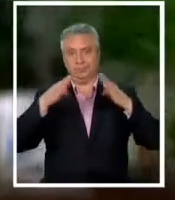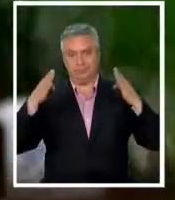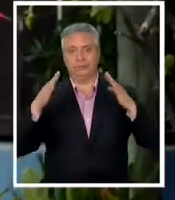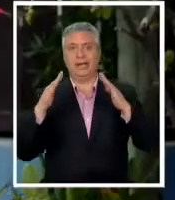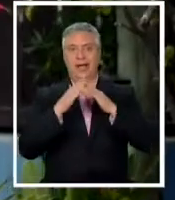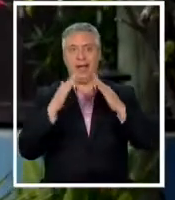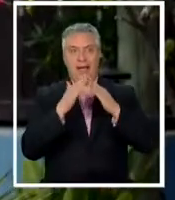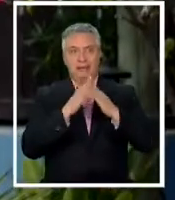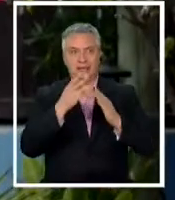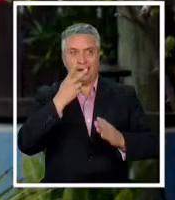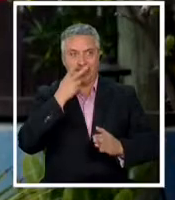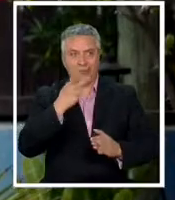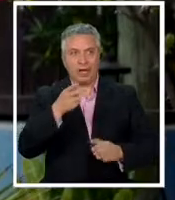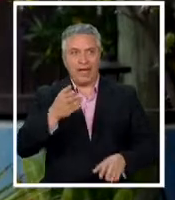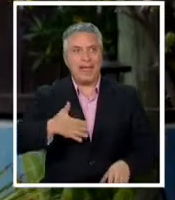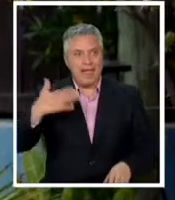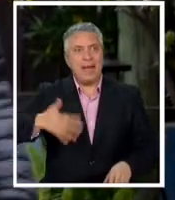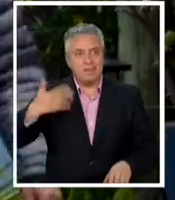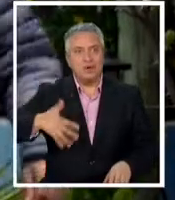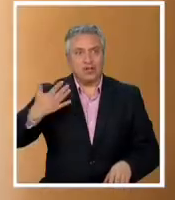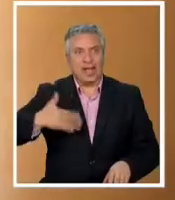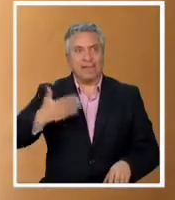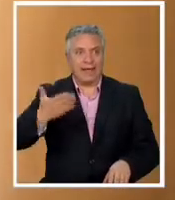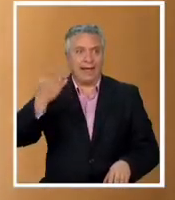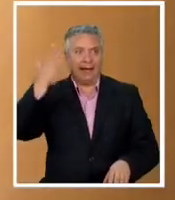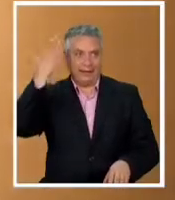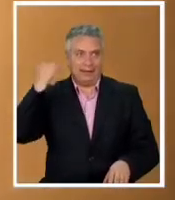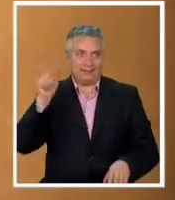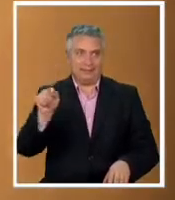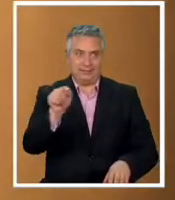para mostrar lo importante que fue esta hazaña para ellos